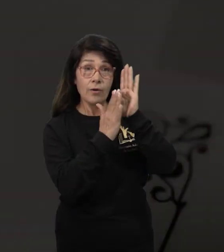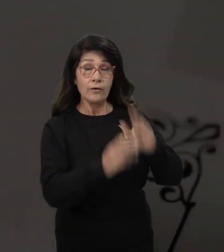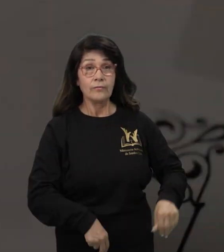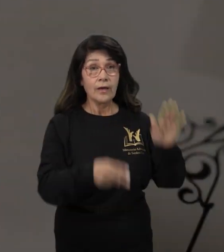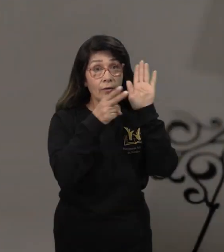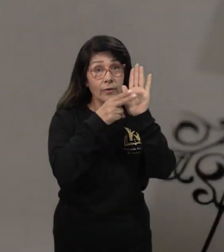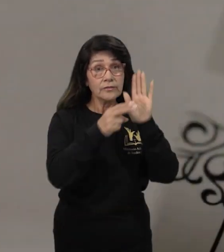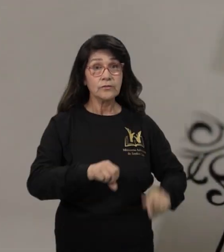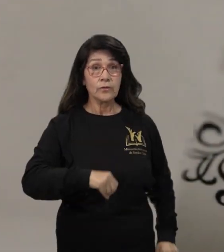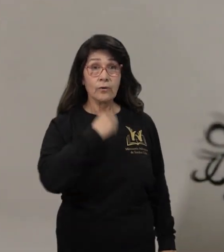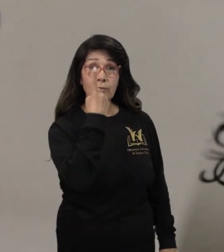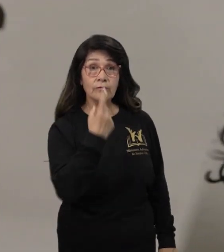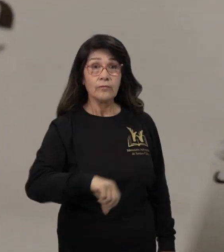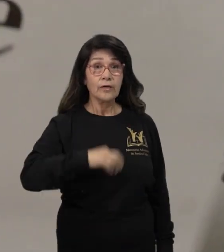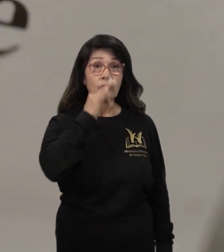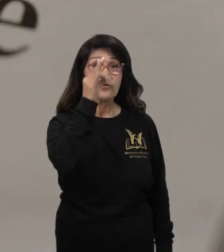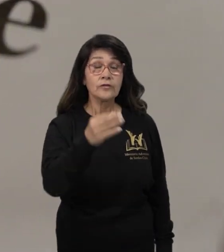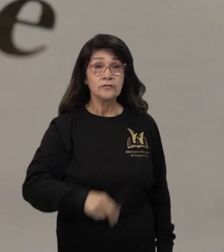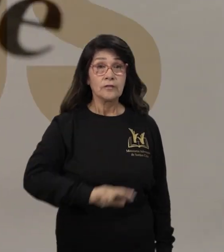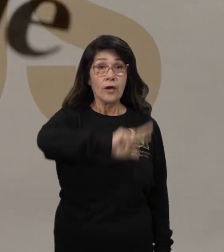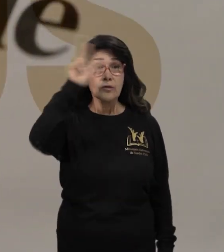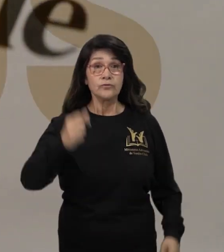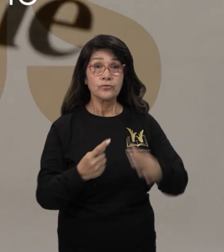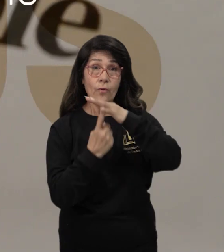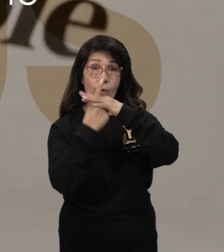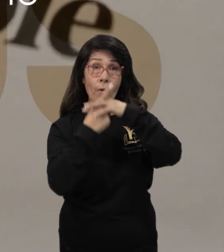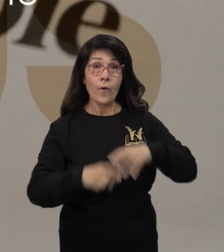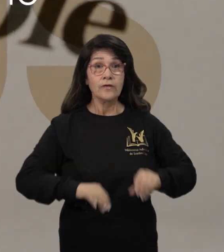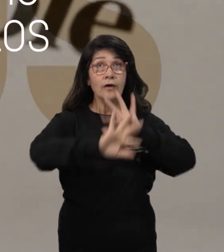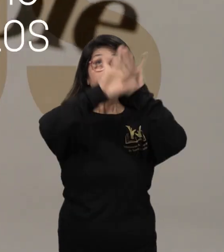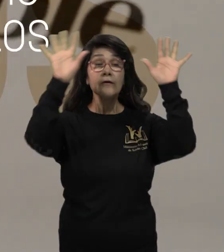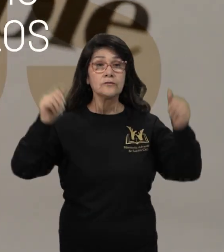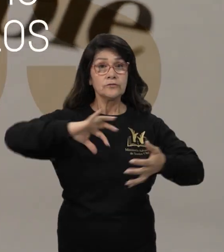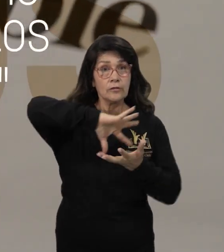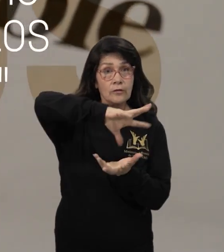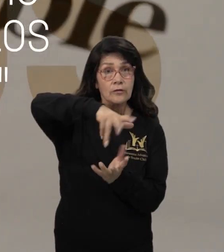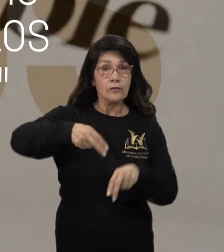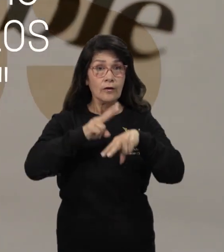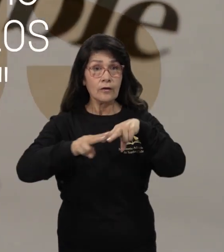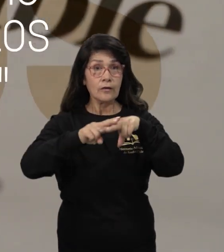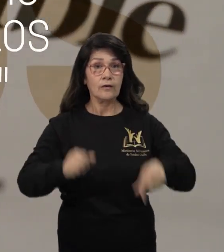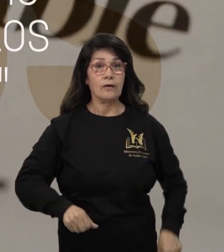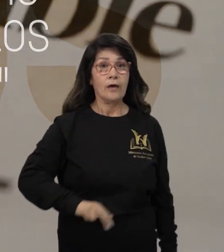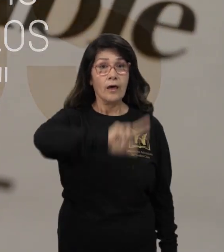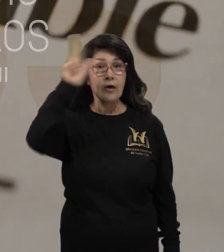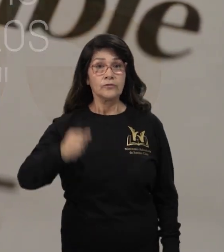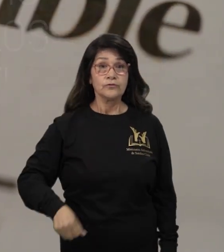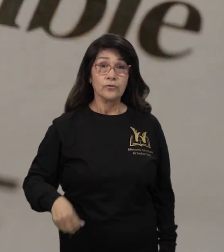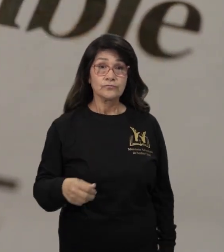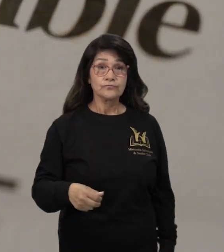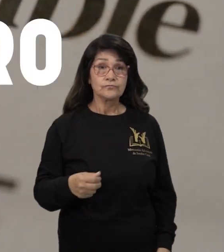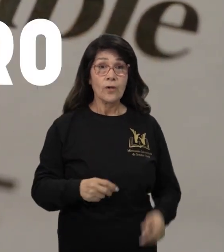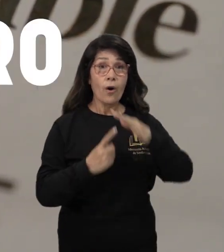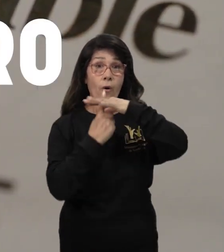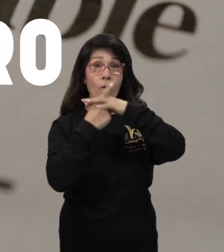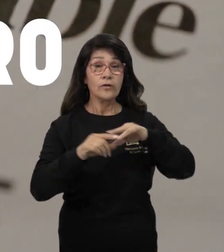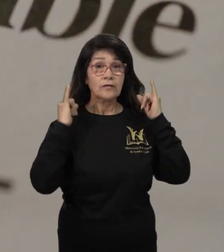Las primeras palabras de la Sagrada Escritura, Dios en el principio creó los cielos y la tierra, lo sitúan como el primero,